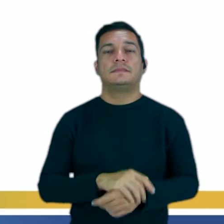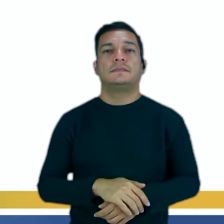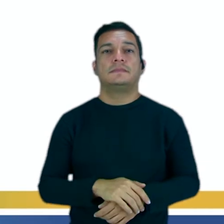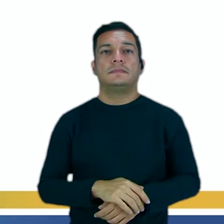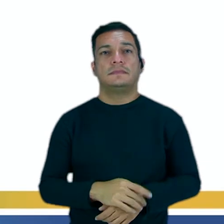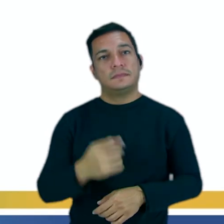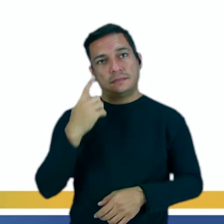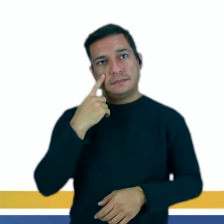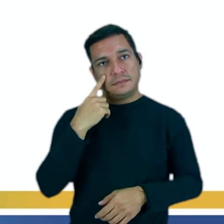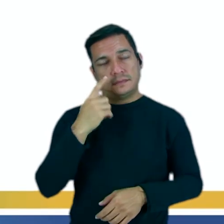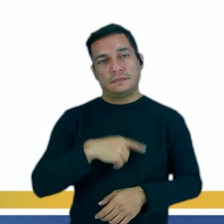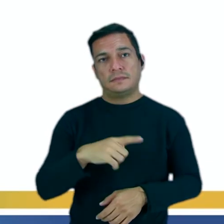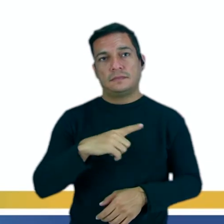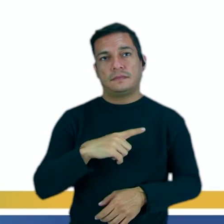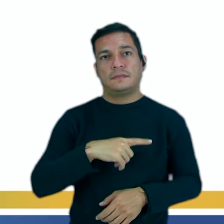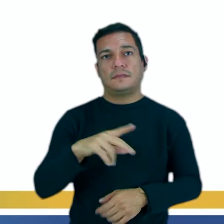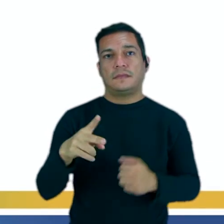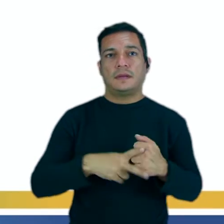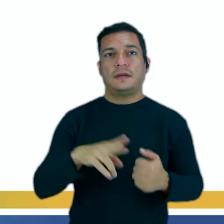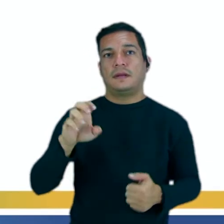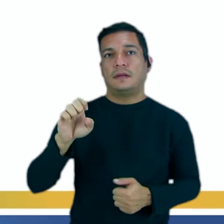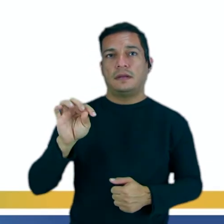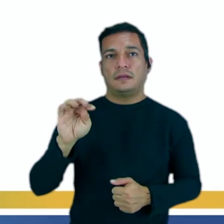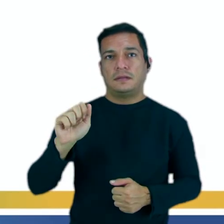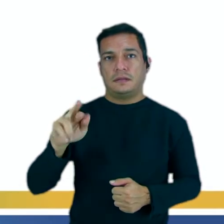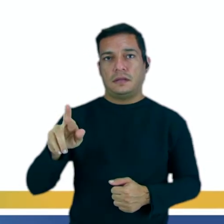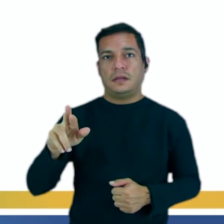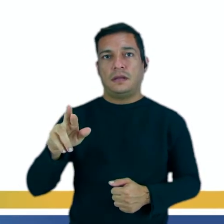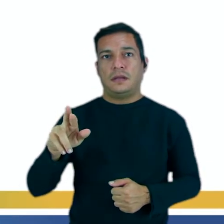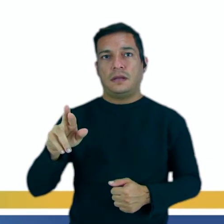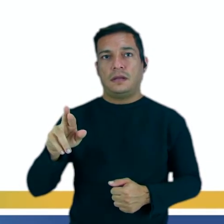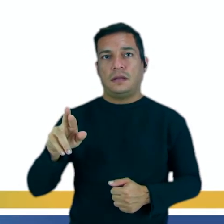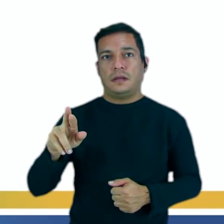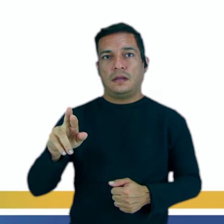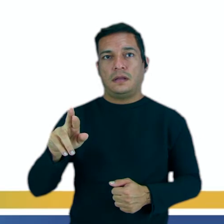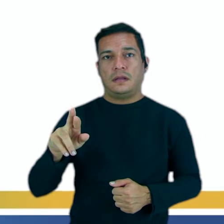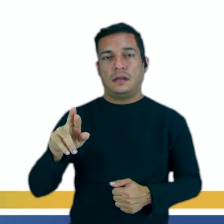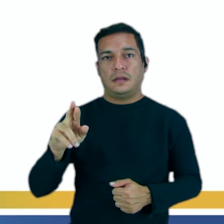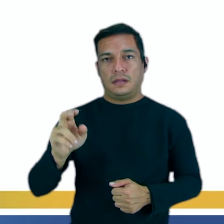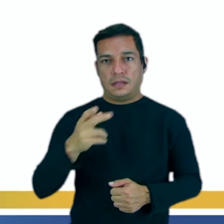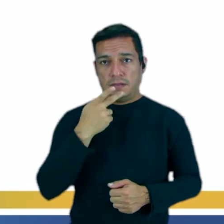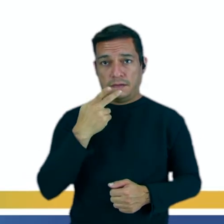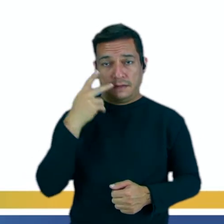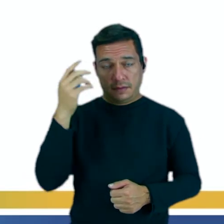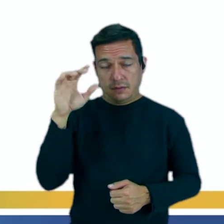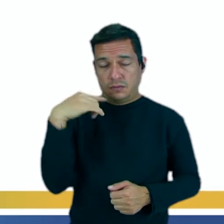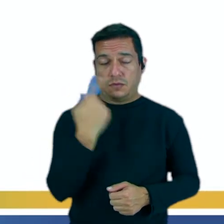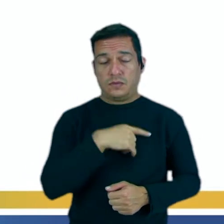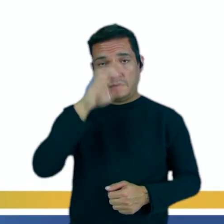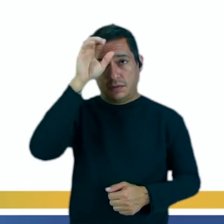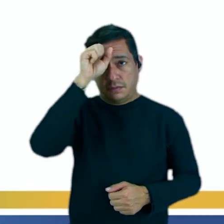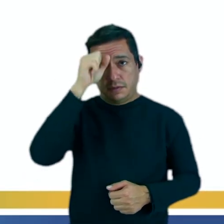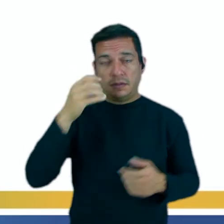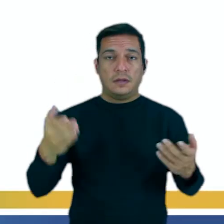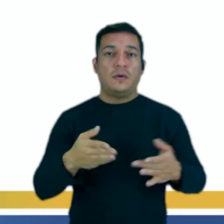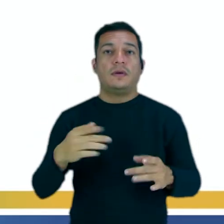Entonces, observa yo que yo tengo el verbo estar conjugado, ¿sí? De la manera como acabamos de aprender. Mas un verbo en gerundio,